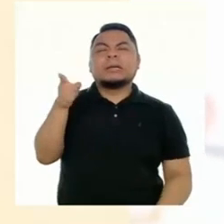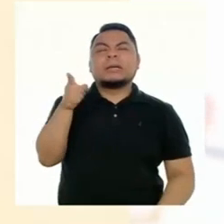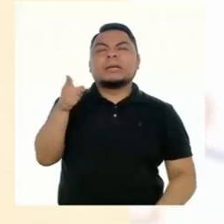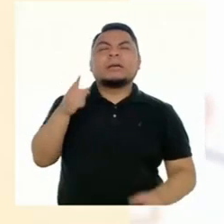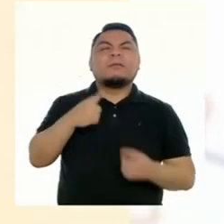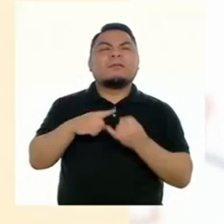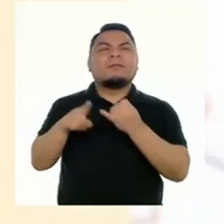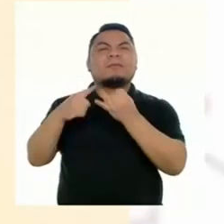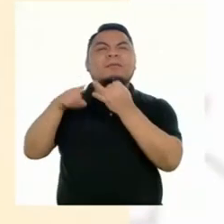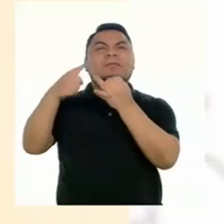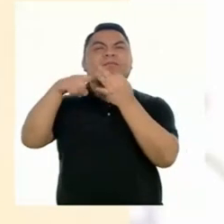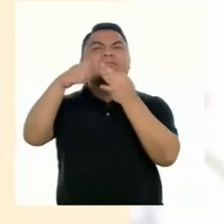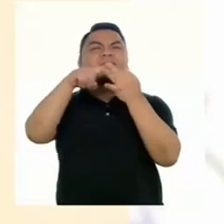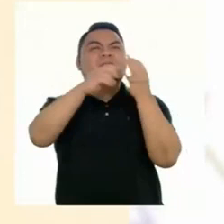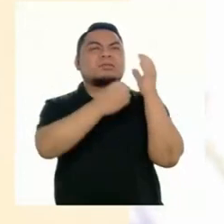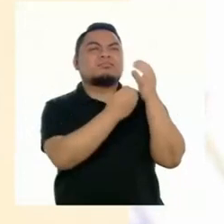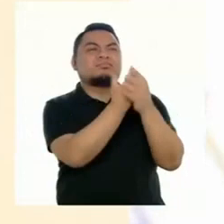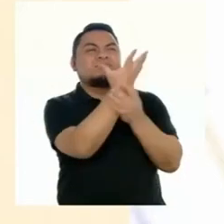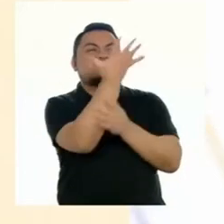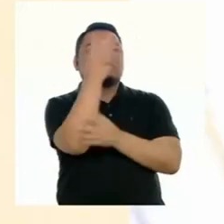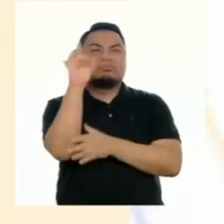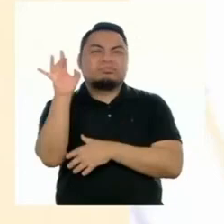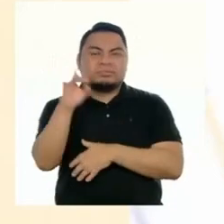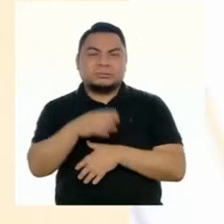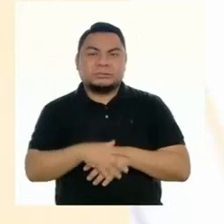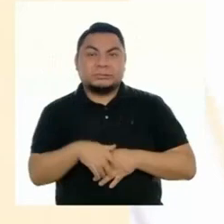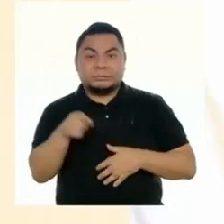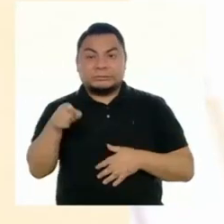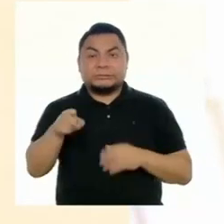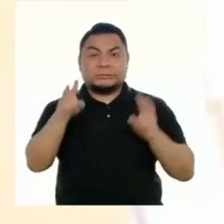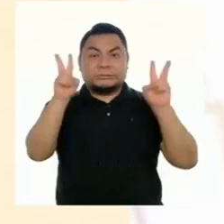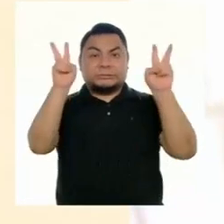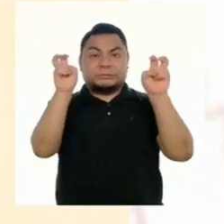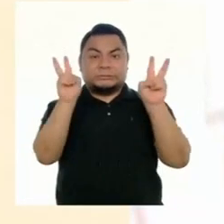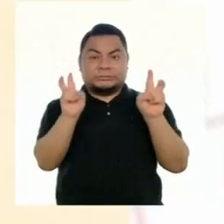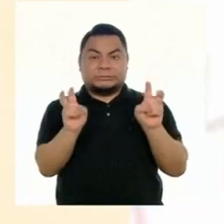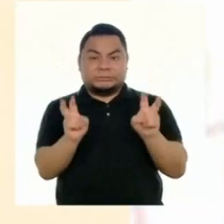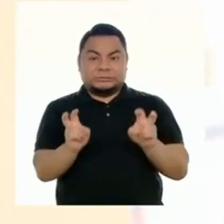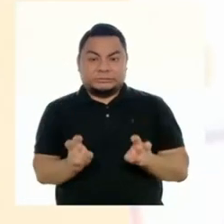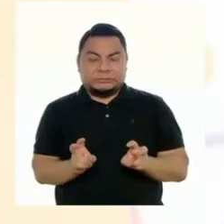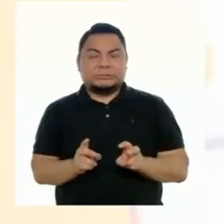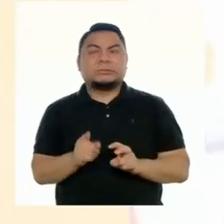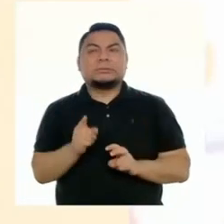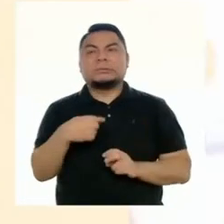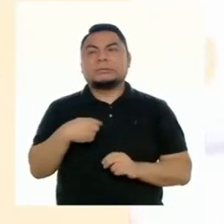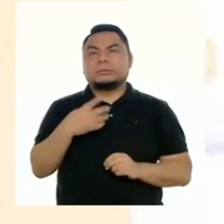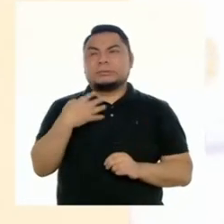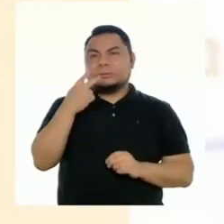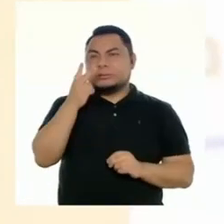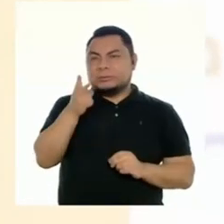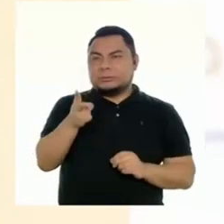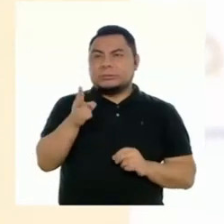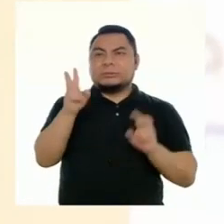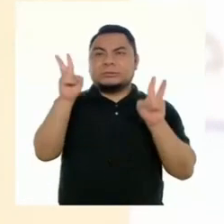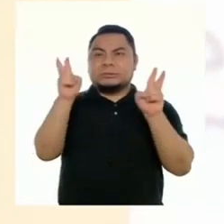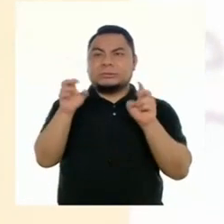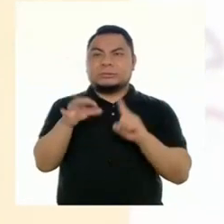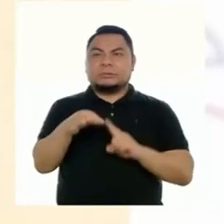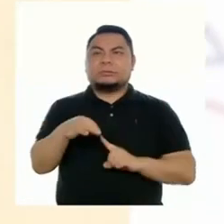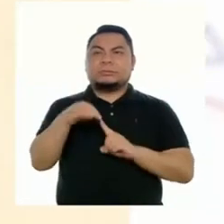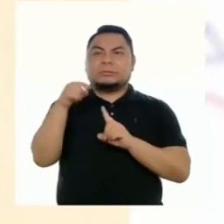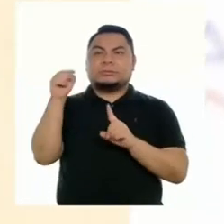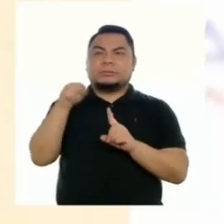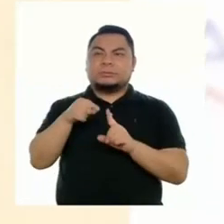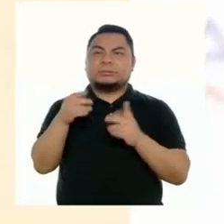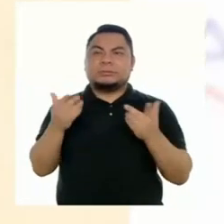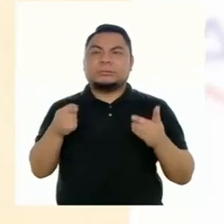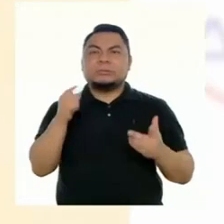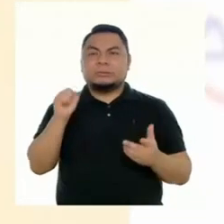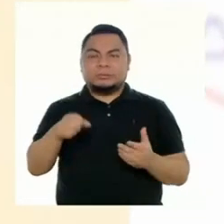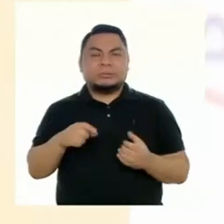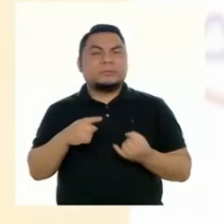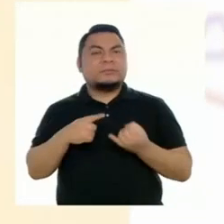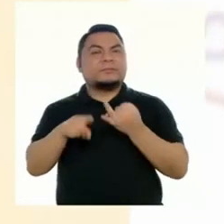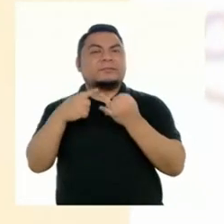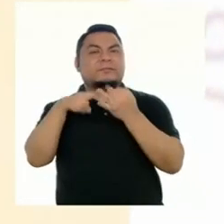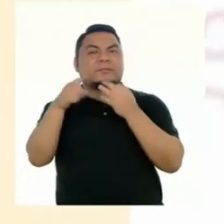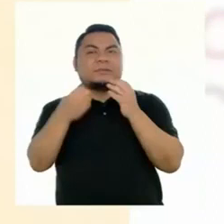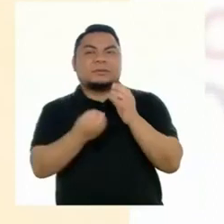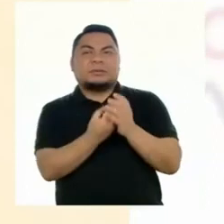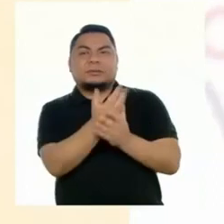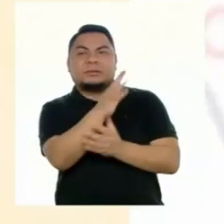biodiversidad? Por el título y los subtítulos que hay en el texto, puedo ver que el tema principal es qué es la